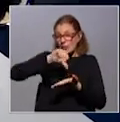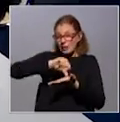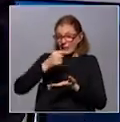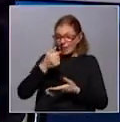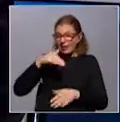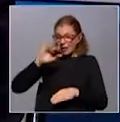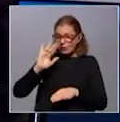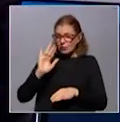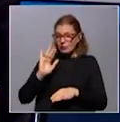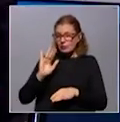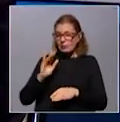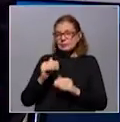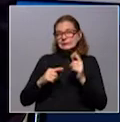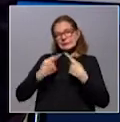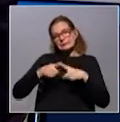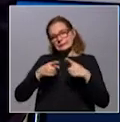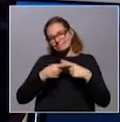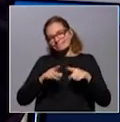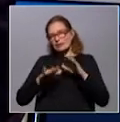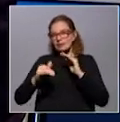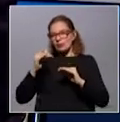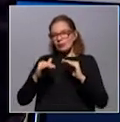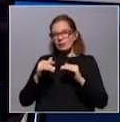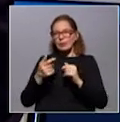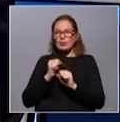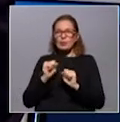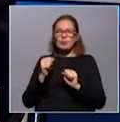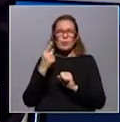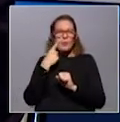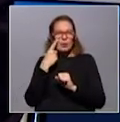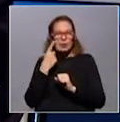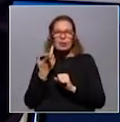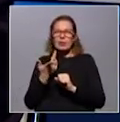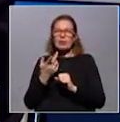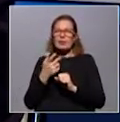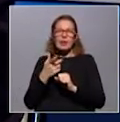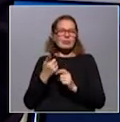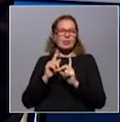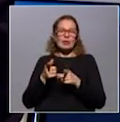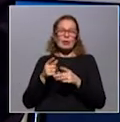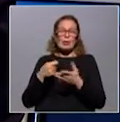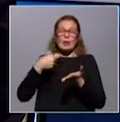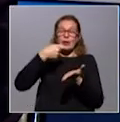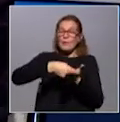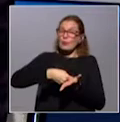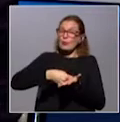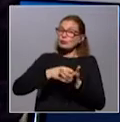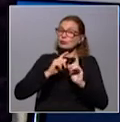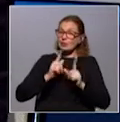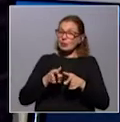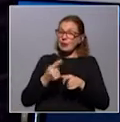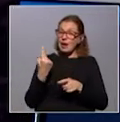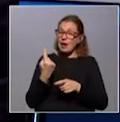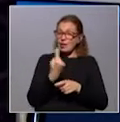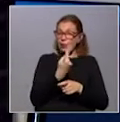caro? Bueno, es variable. Es en función a la disponibilidad de las pruebas y los mecanismos también de financiamiento. Pero es, digamos, de